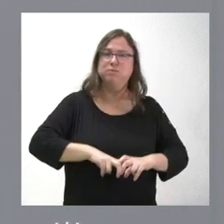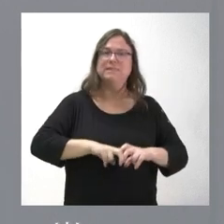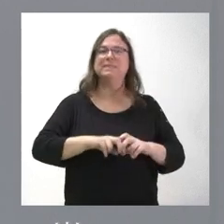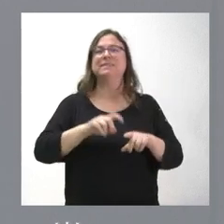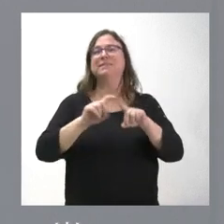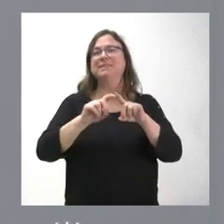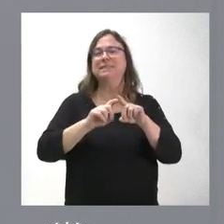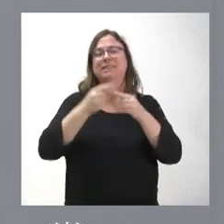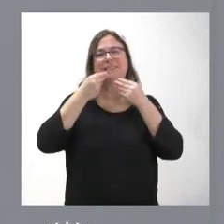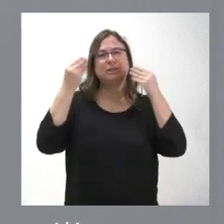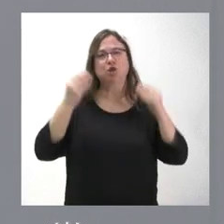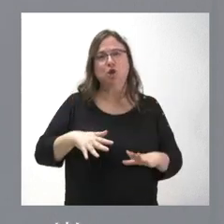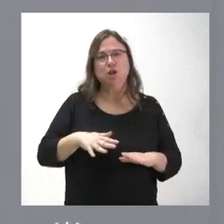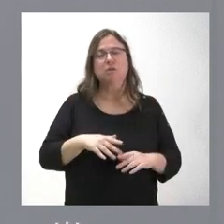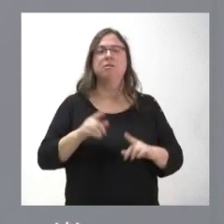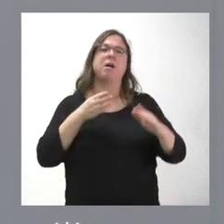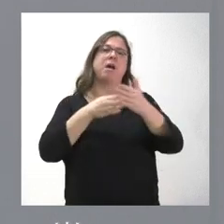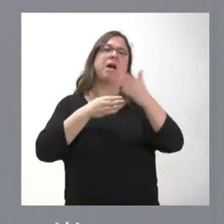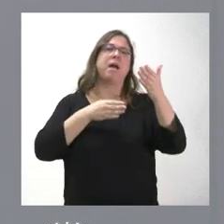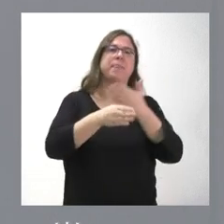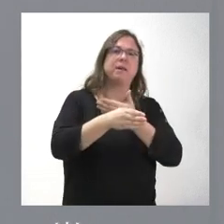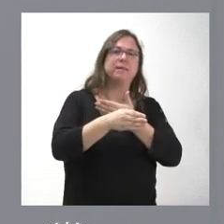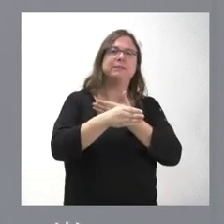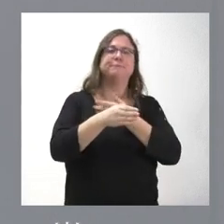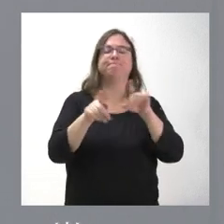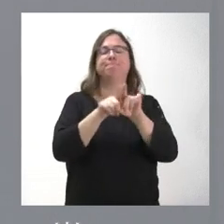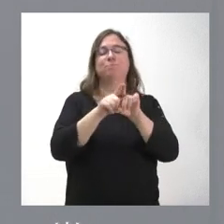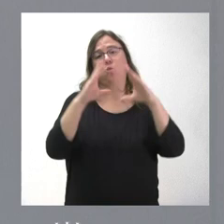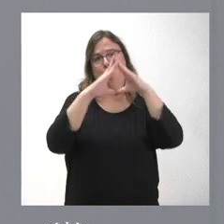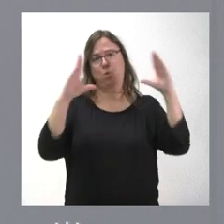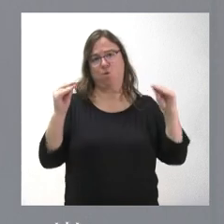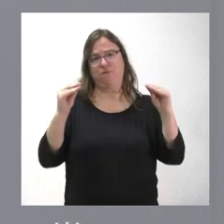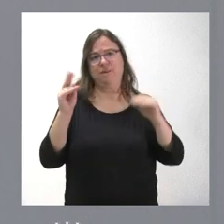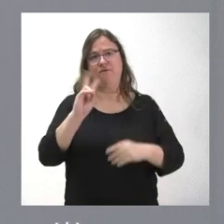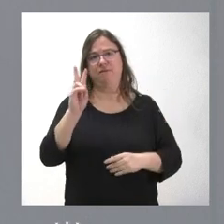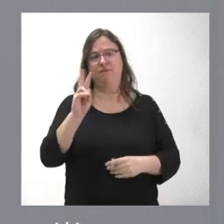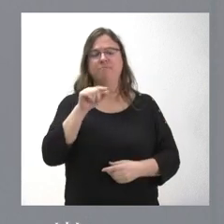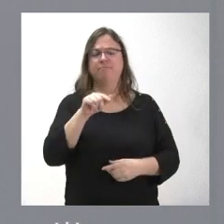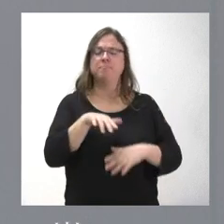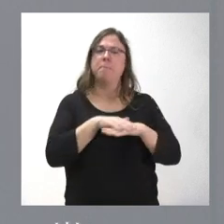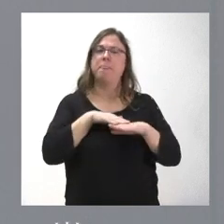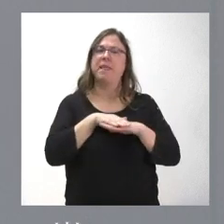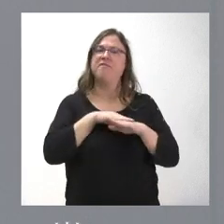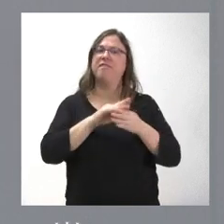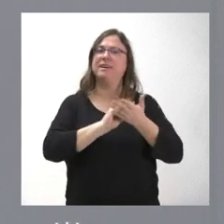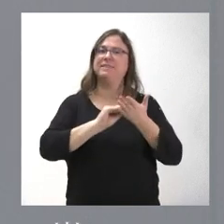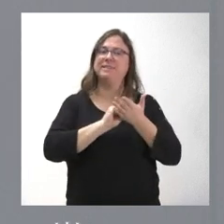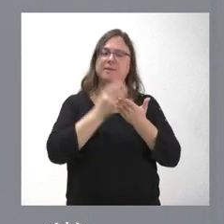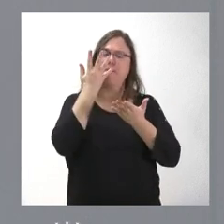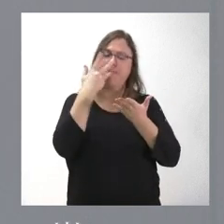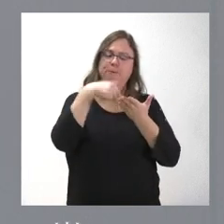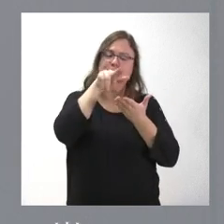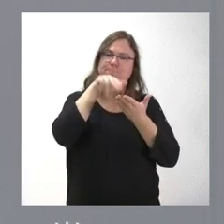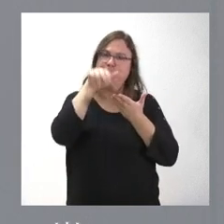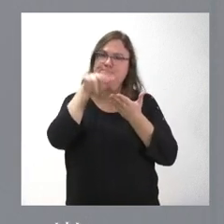históricos. Se hace a través de la Universidad de Valladolid. Es una base de datos de pigmentos históricos como